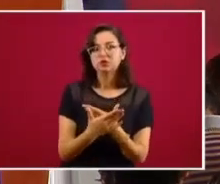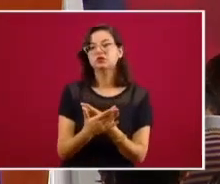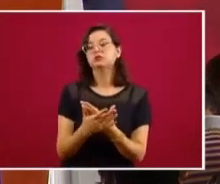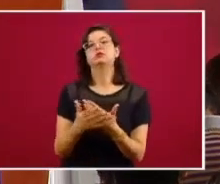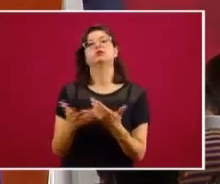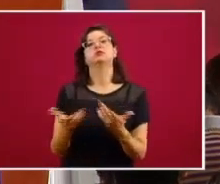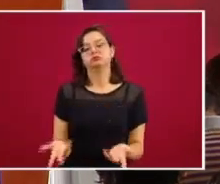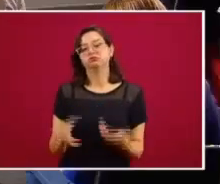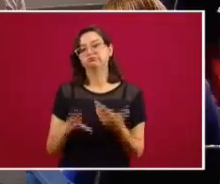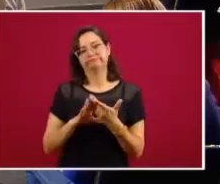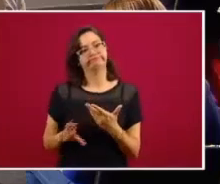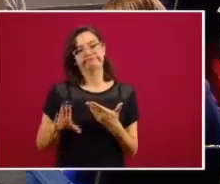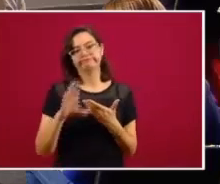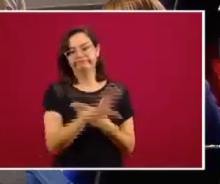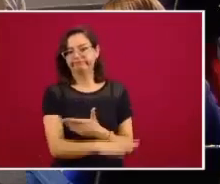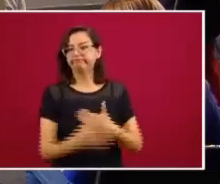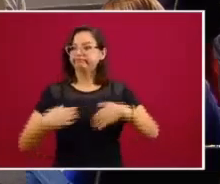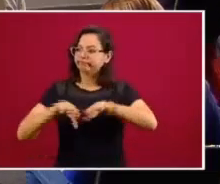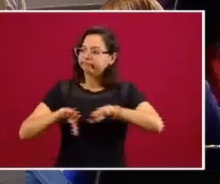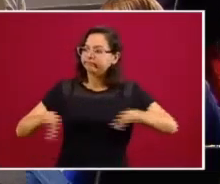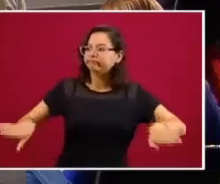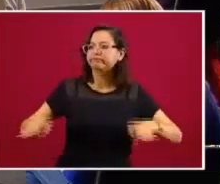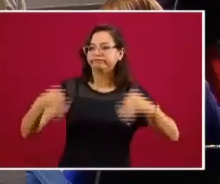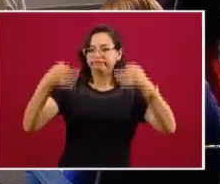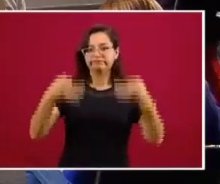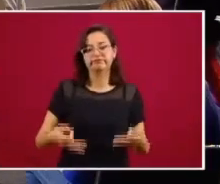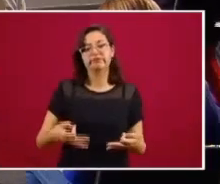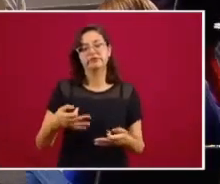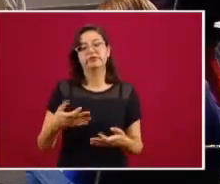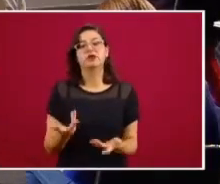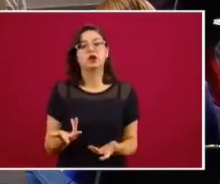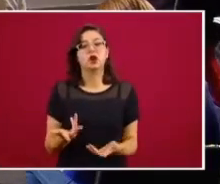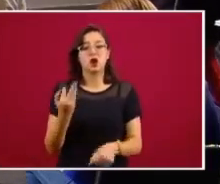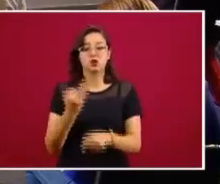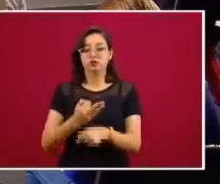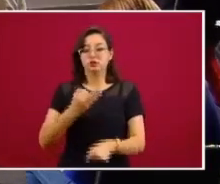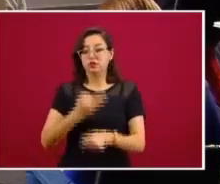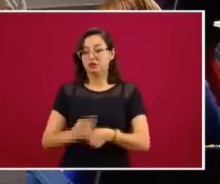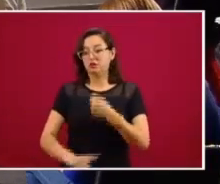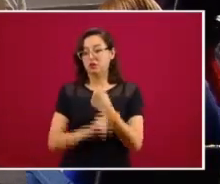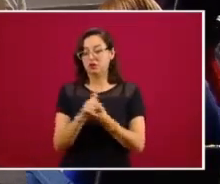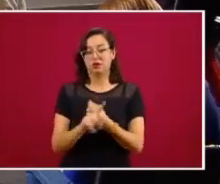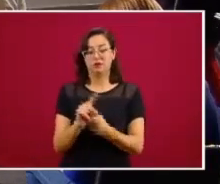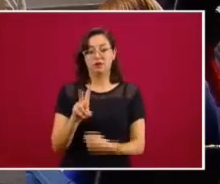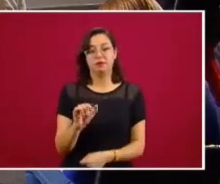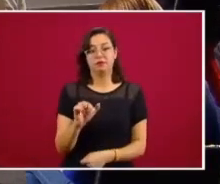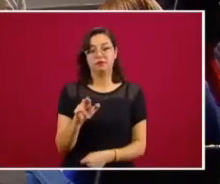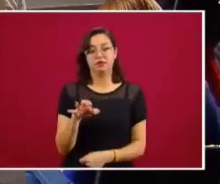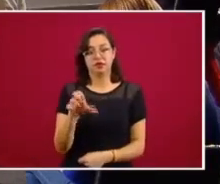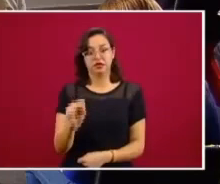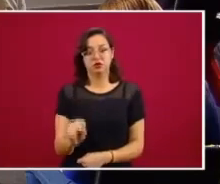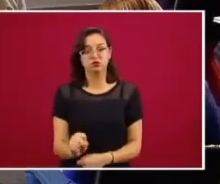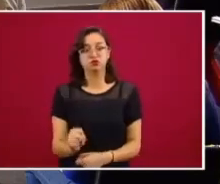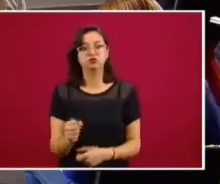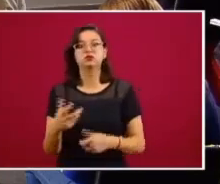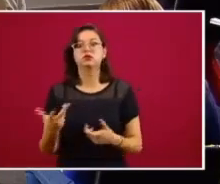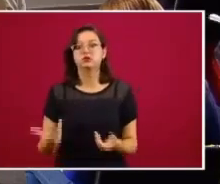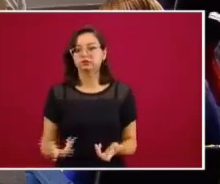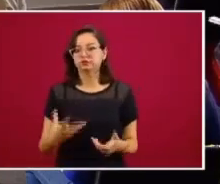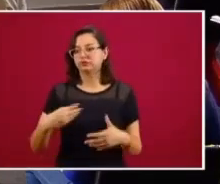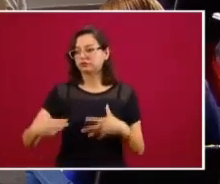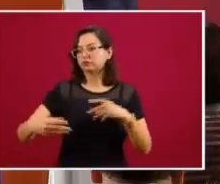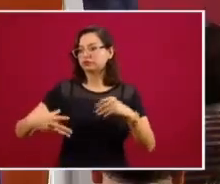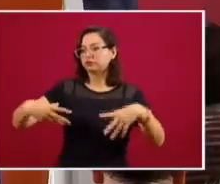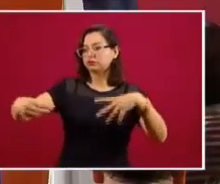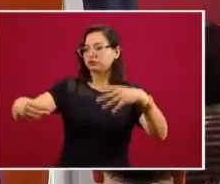para enfrentar este virus y que todos los países,